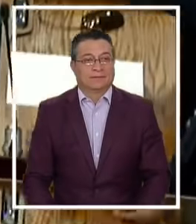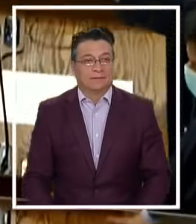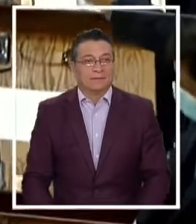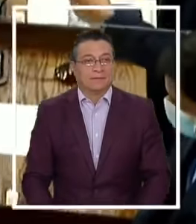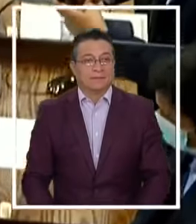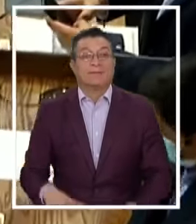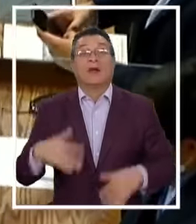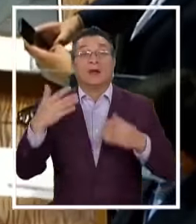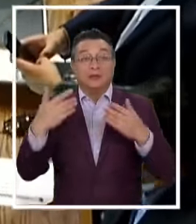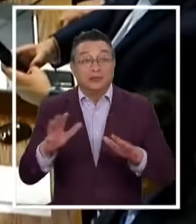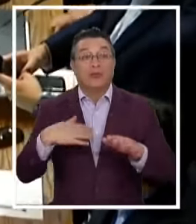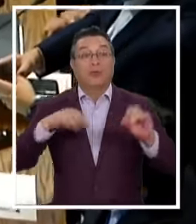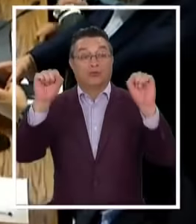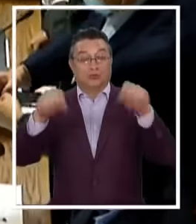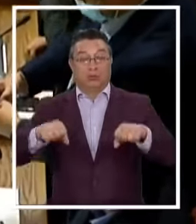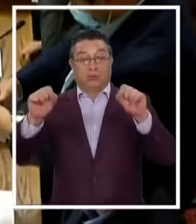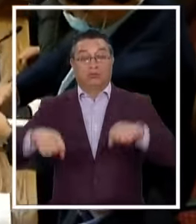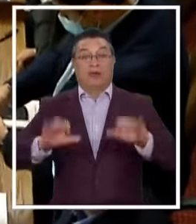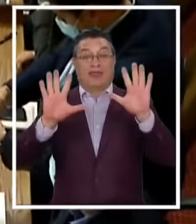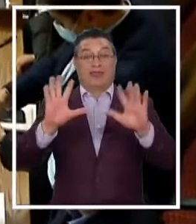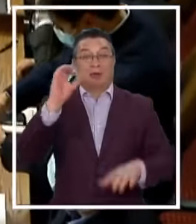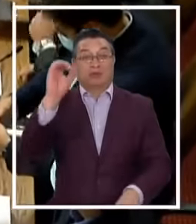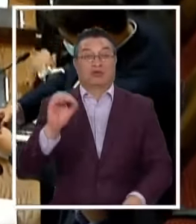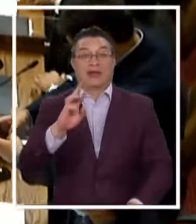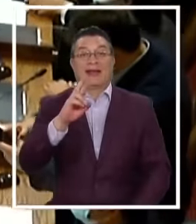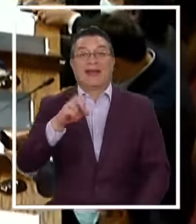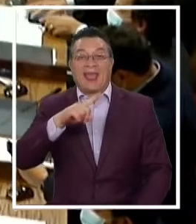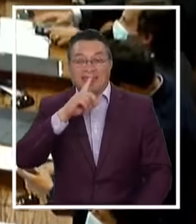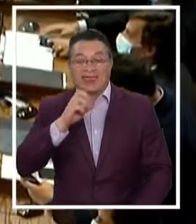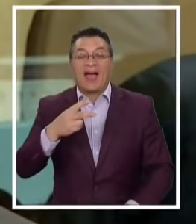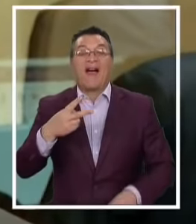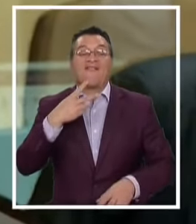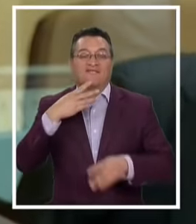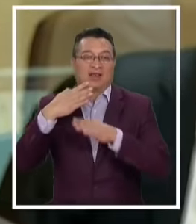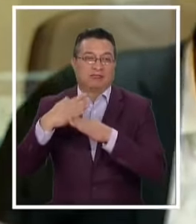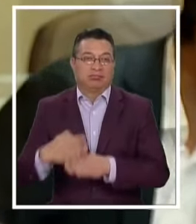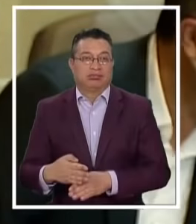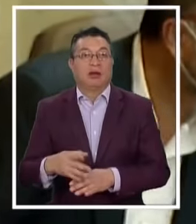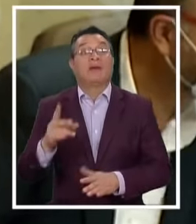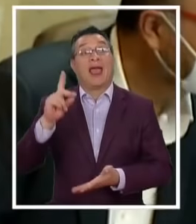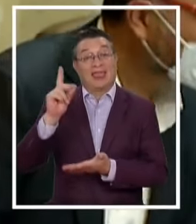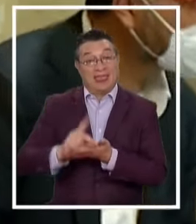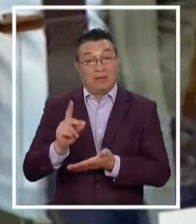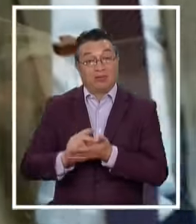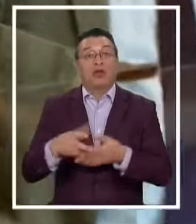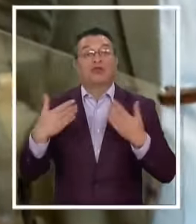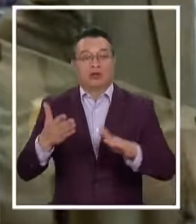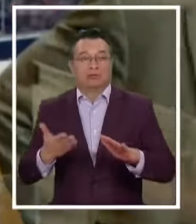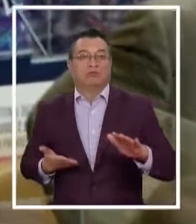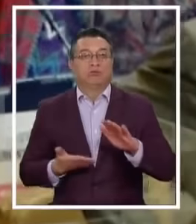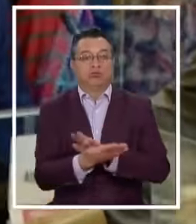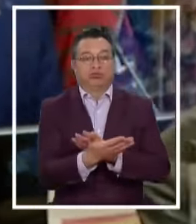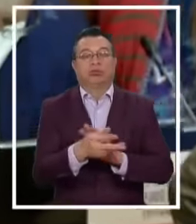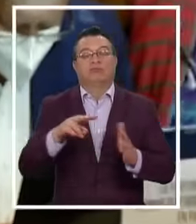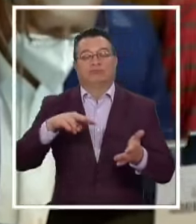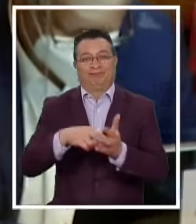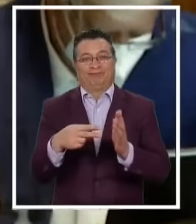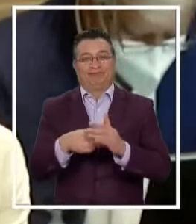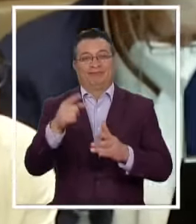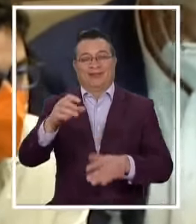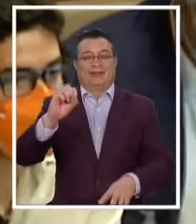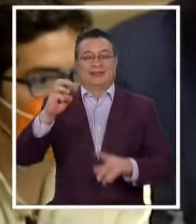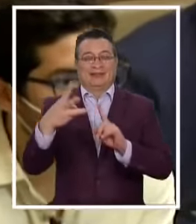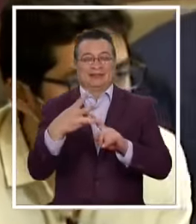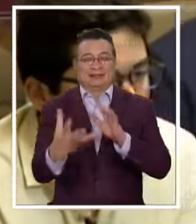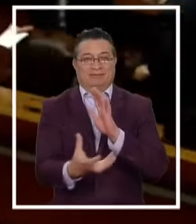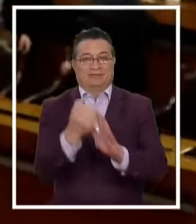Por último se aprobó el retiro del 10% para rentas vitalicias Así la Cámara de Diputados despachó el polémico proyecto De tercer retiro